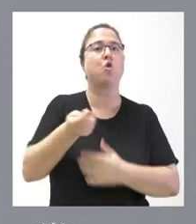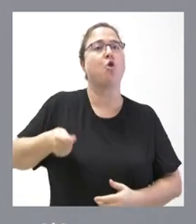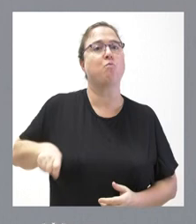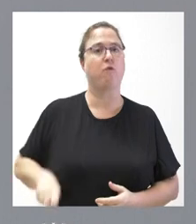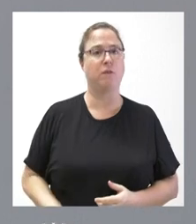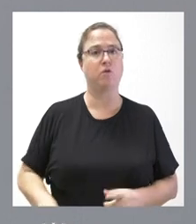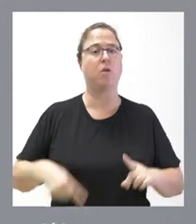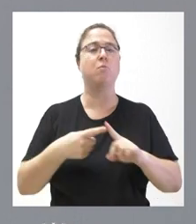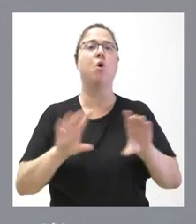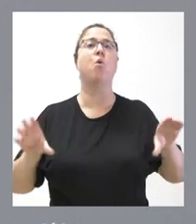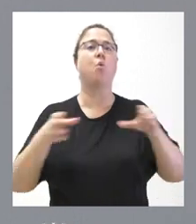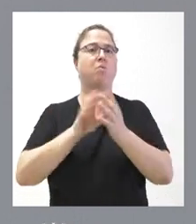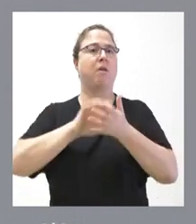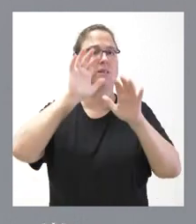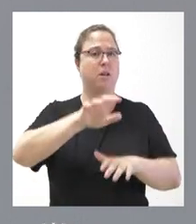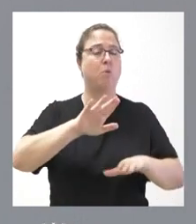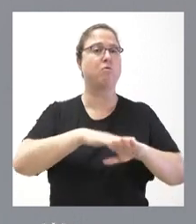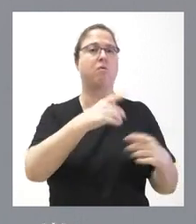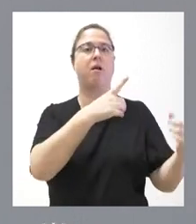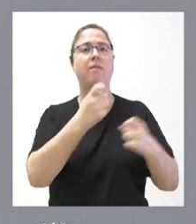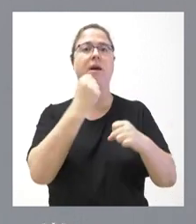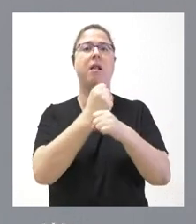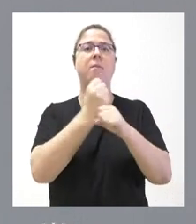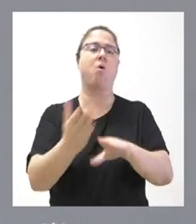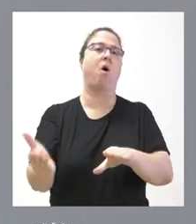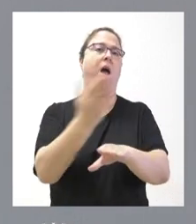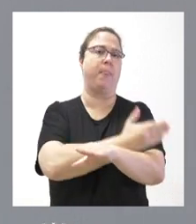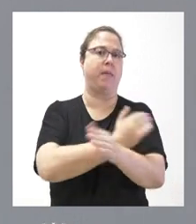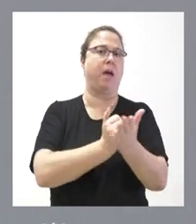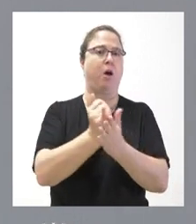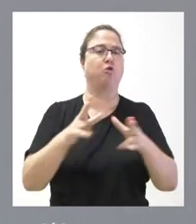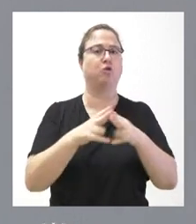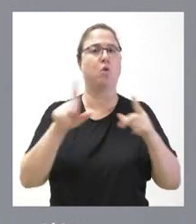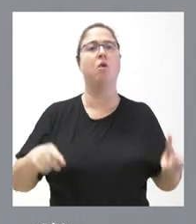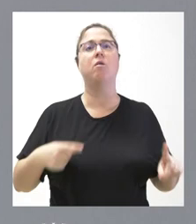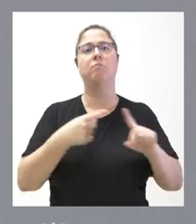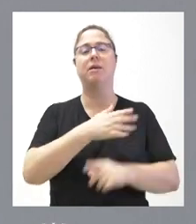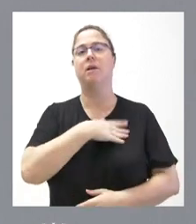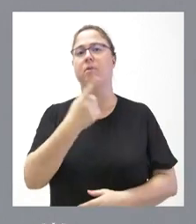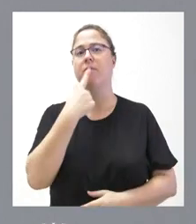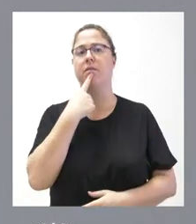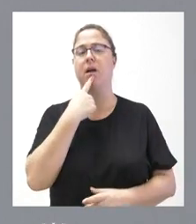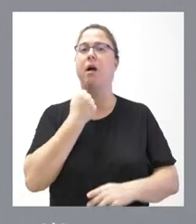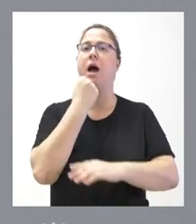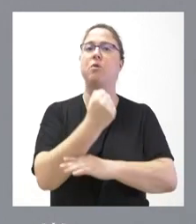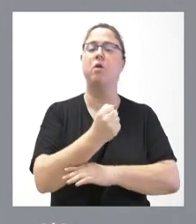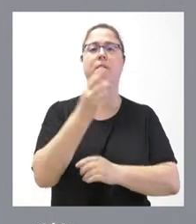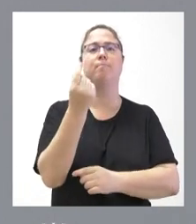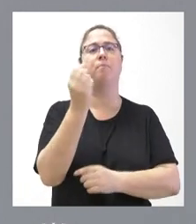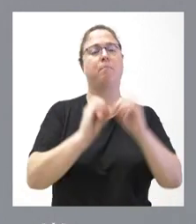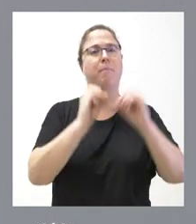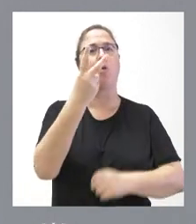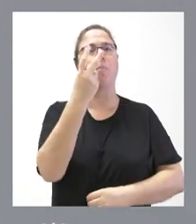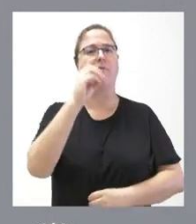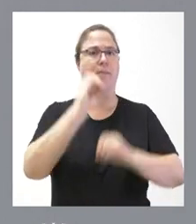de la Junta de Castilla y León. Para eso hace falta el trabajo previo de Agroseguro. Y luego decíamos de ayudar con un importe del 20% a